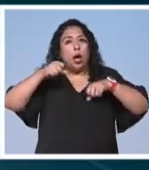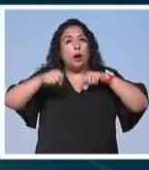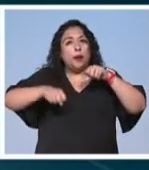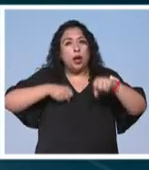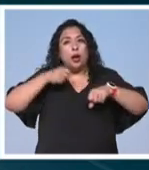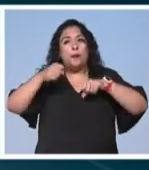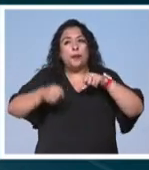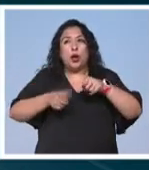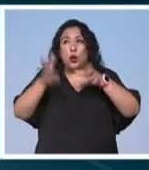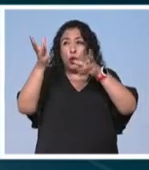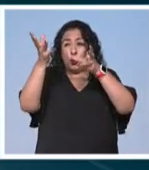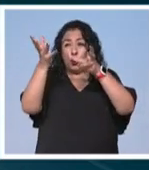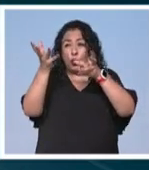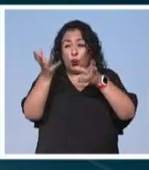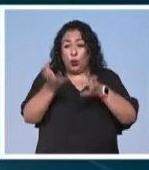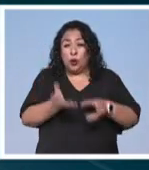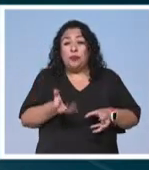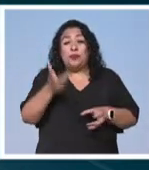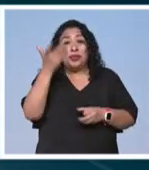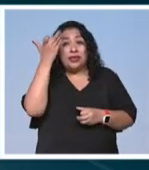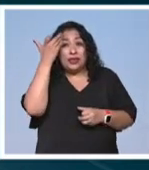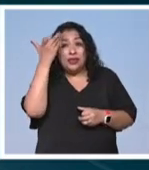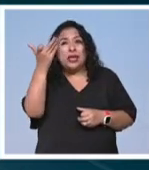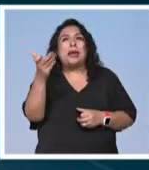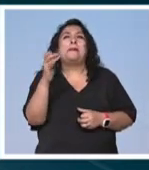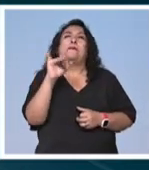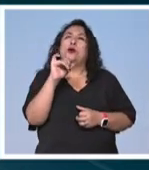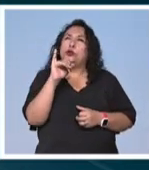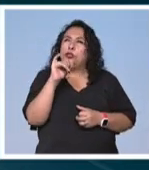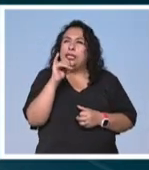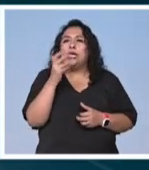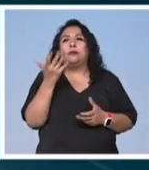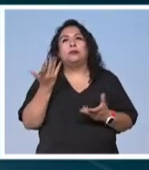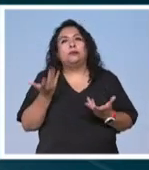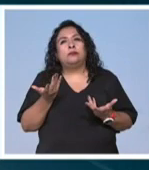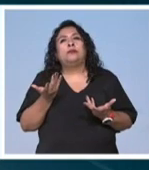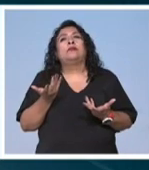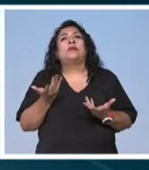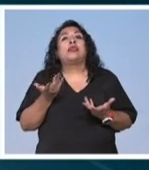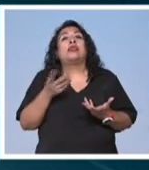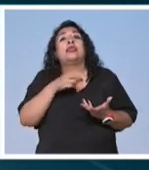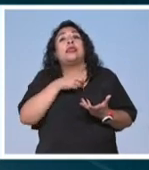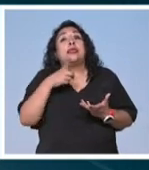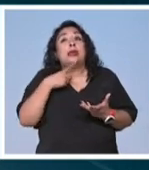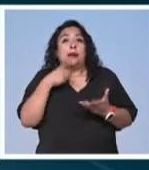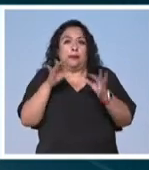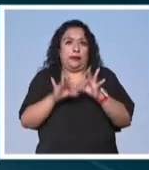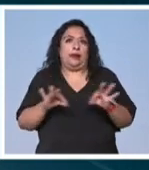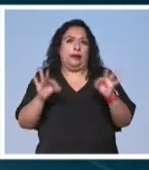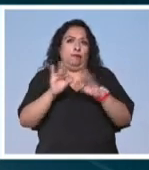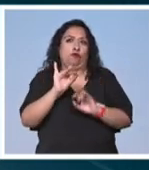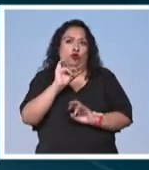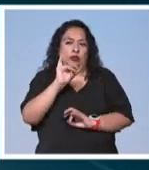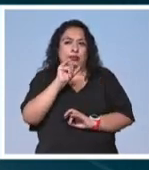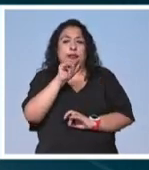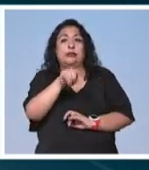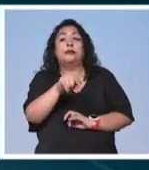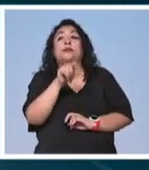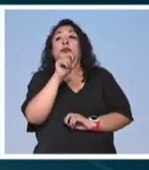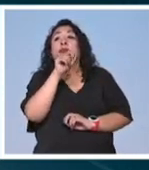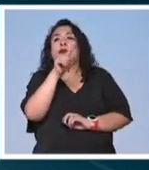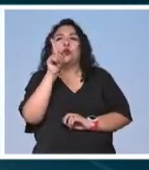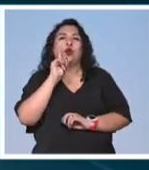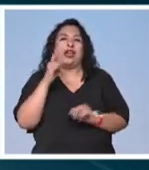gravedad tendría que seguir entonces el tiempo si es una es determinante por su parte